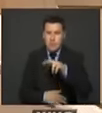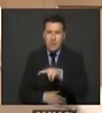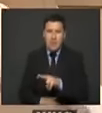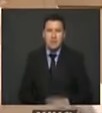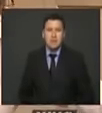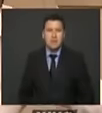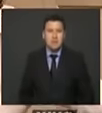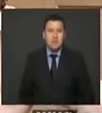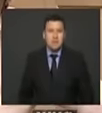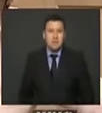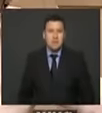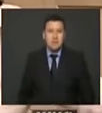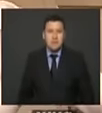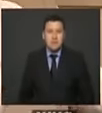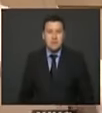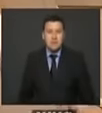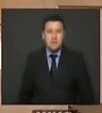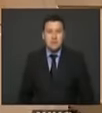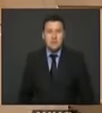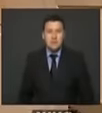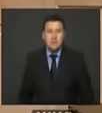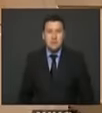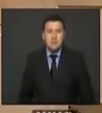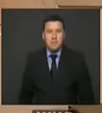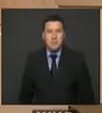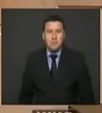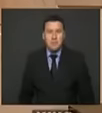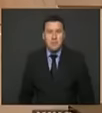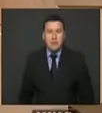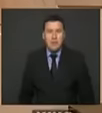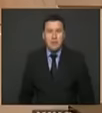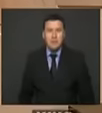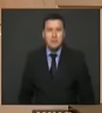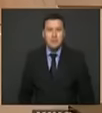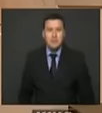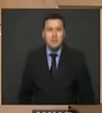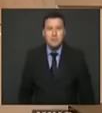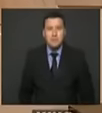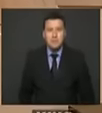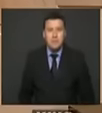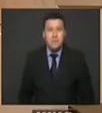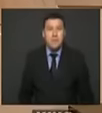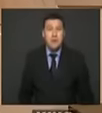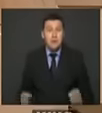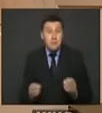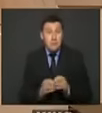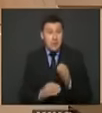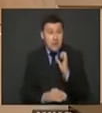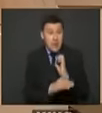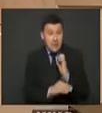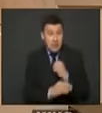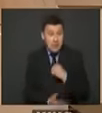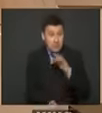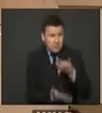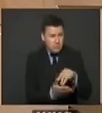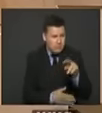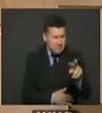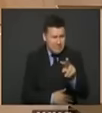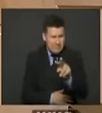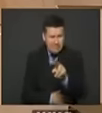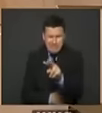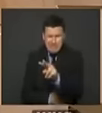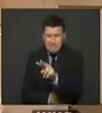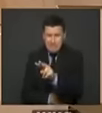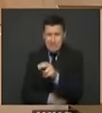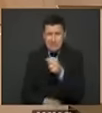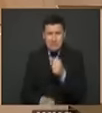que hoy el envías prácticamente no sabe hacer valga decir tiene una gran intención yo entre más voy a las entidades más me congratulo de ver